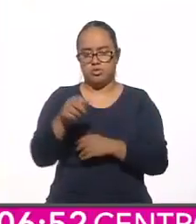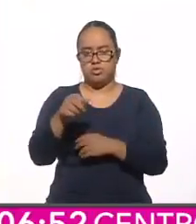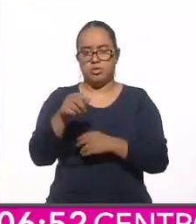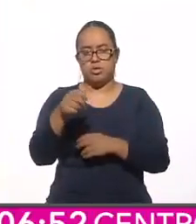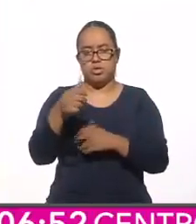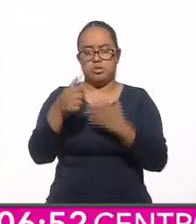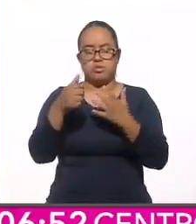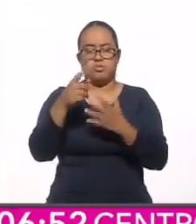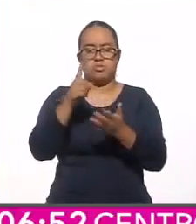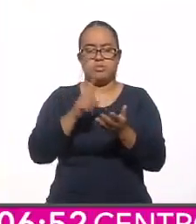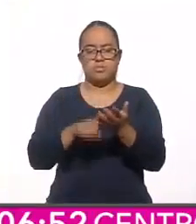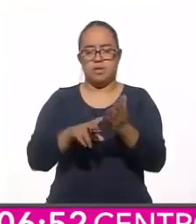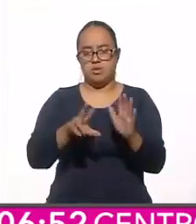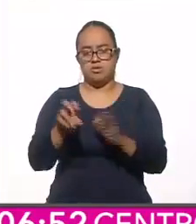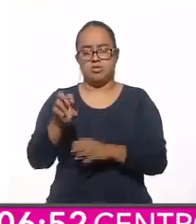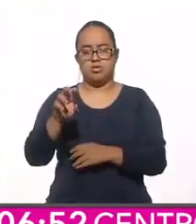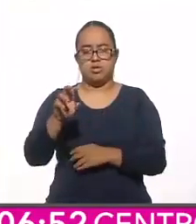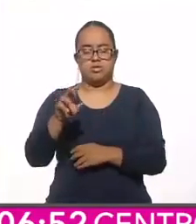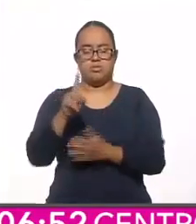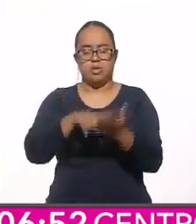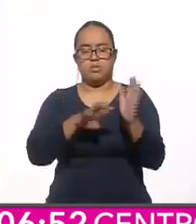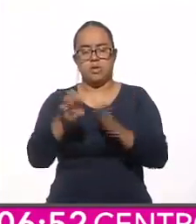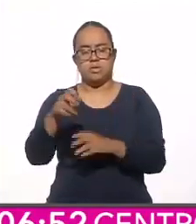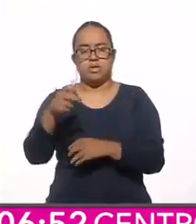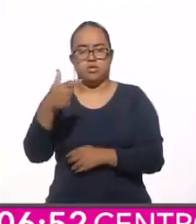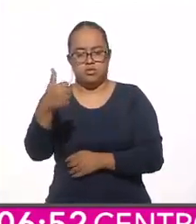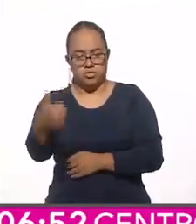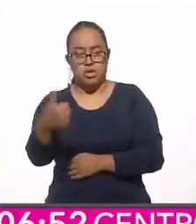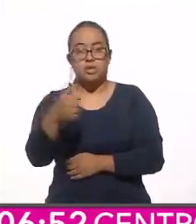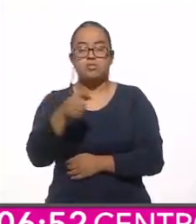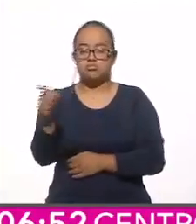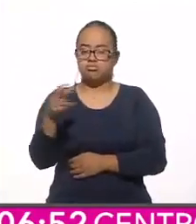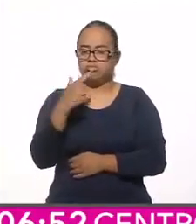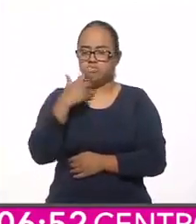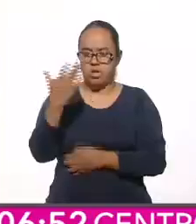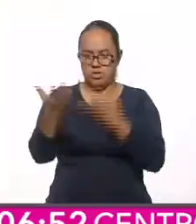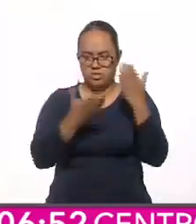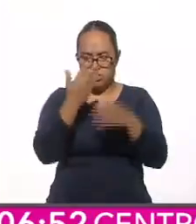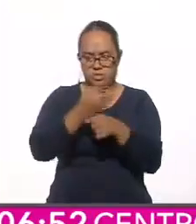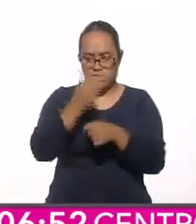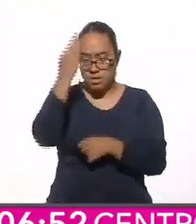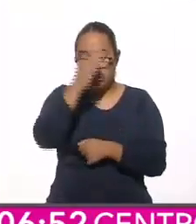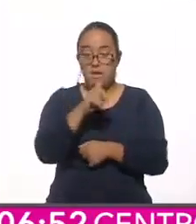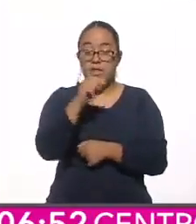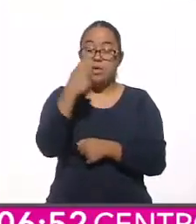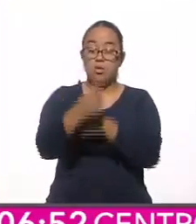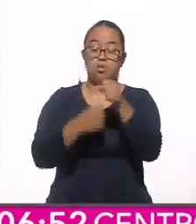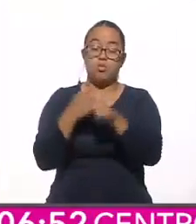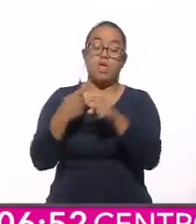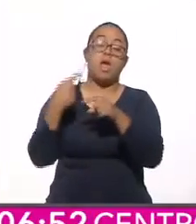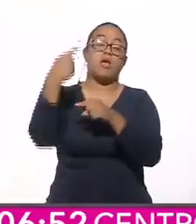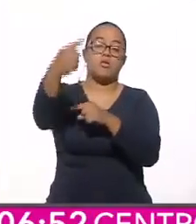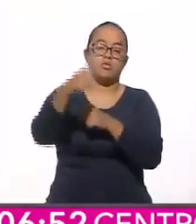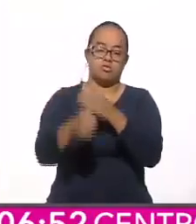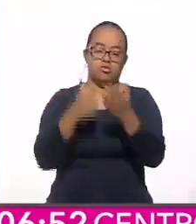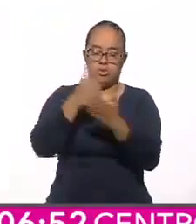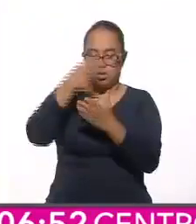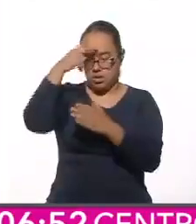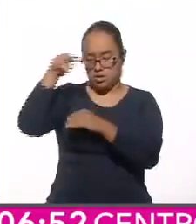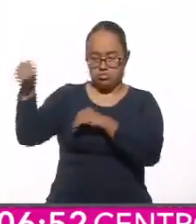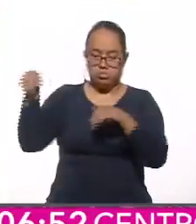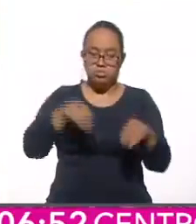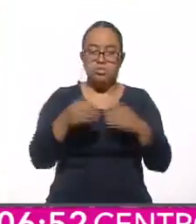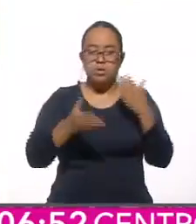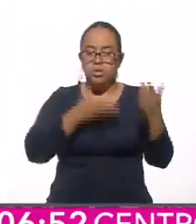el mejor estudiante de filosofía. Al año siguiente, se trasladó a la Ciudad de México, cursando la carrera de